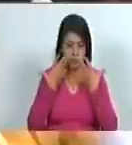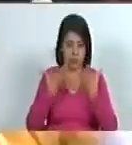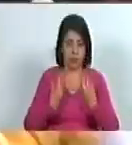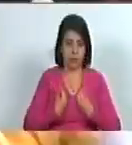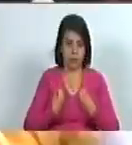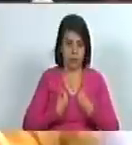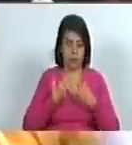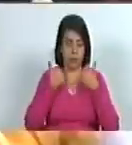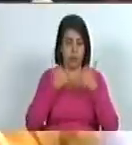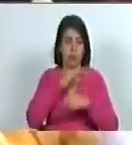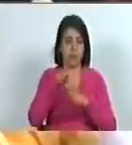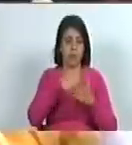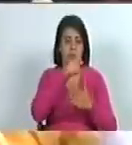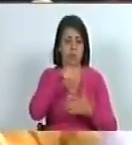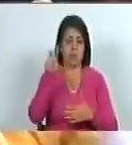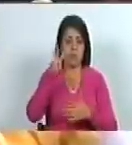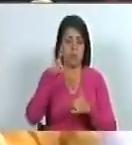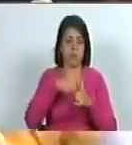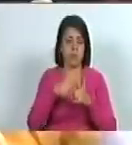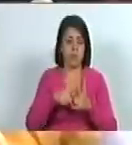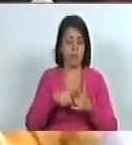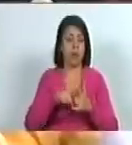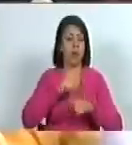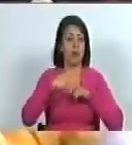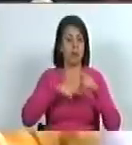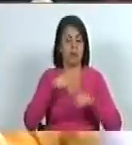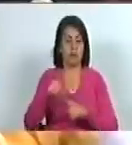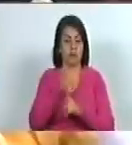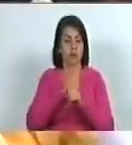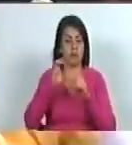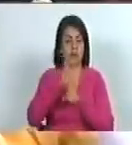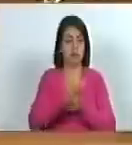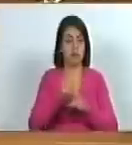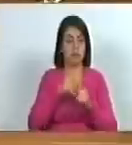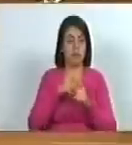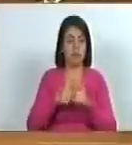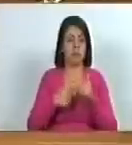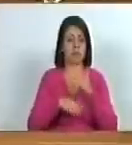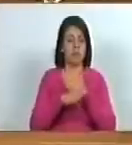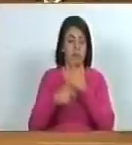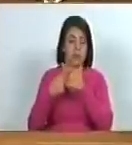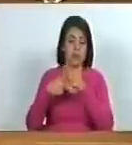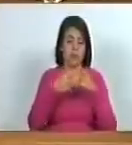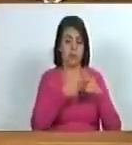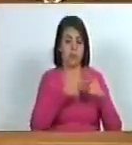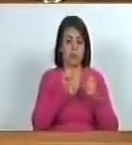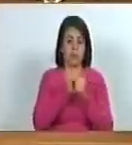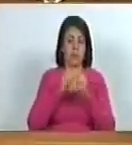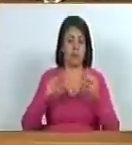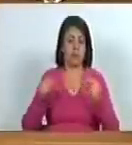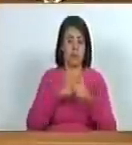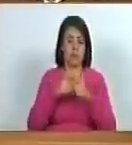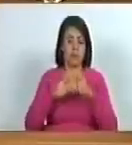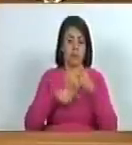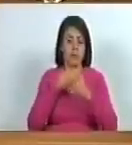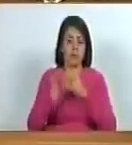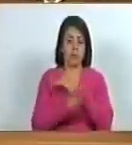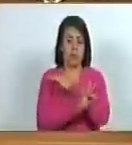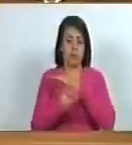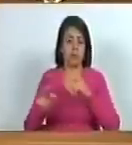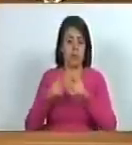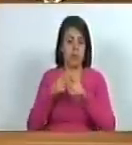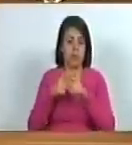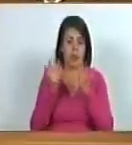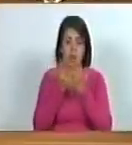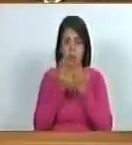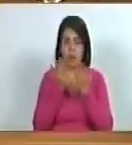vivir del venezolano que es herencia de esa cultura rica a otros continentes pasando fronteras las